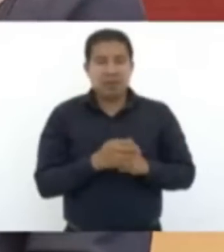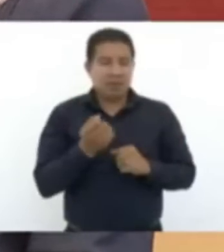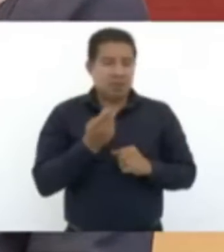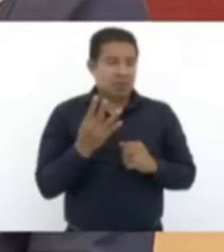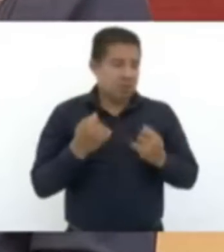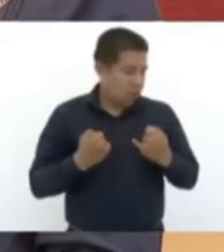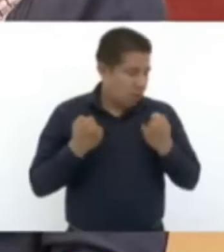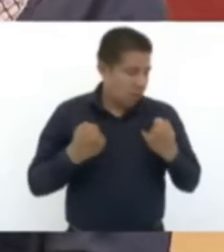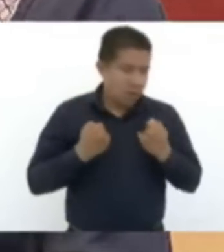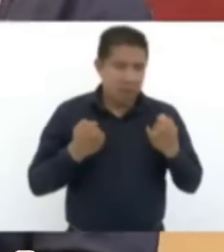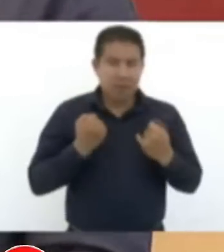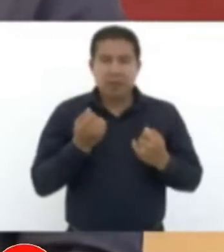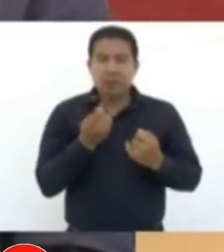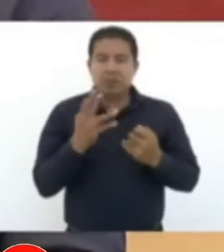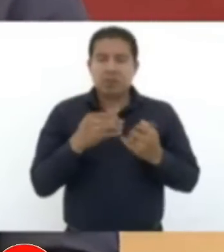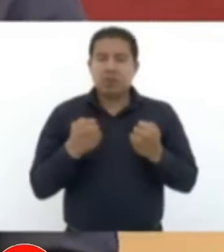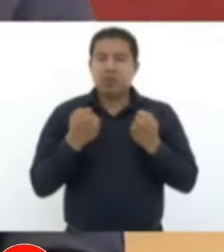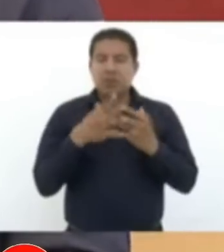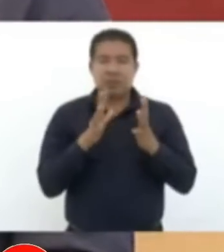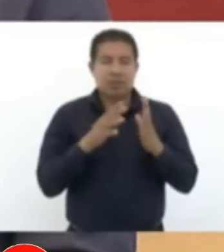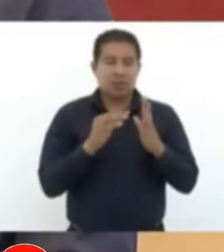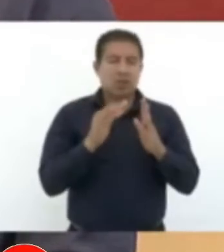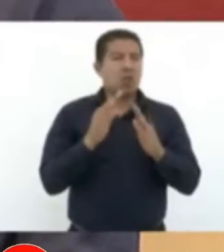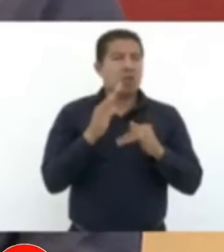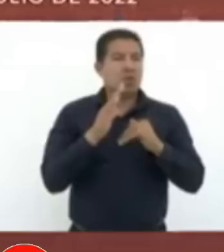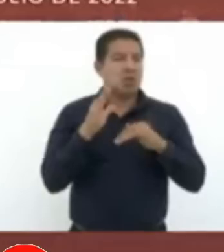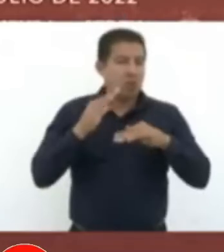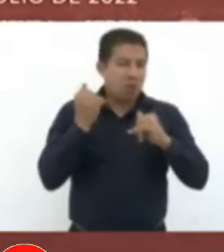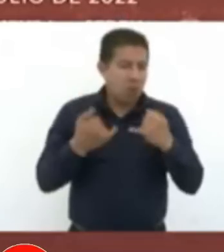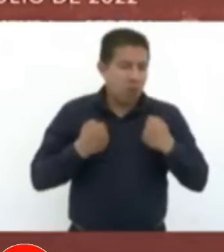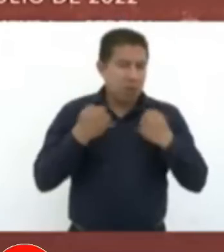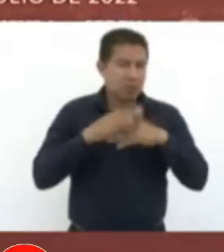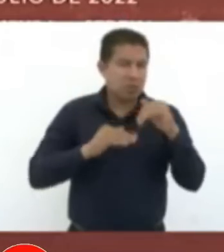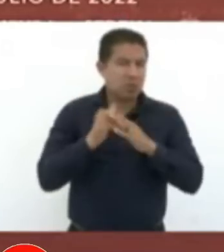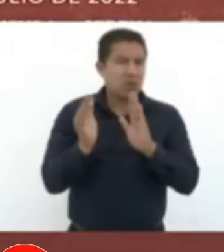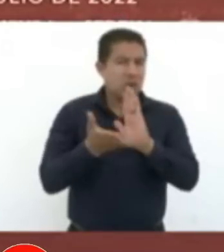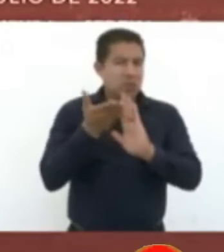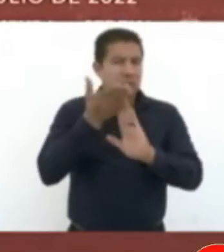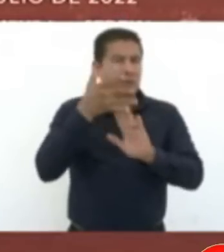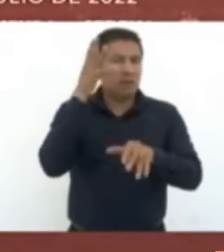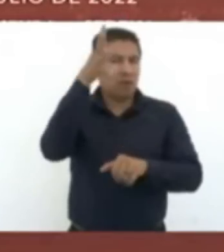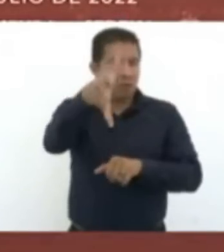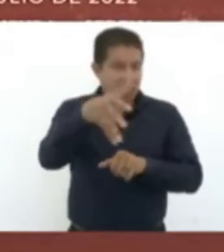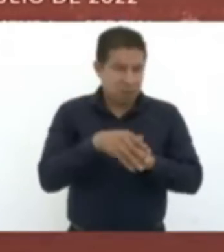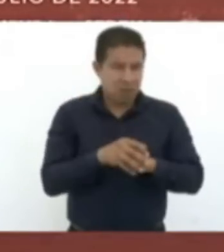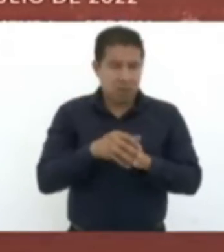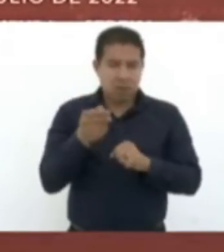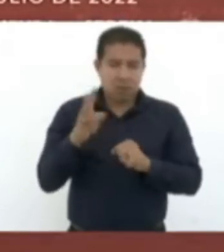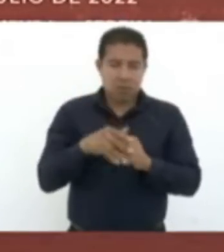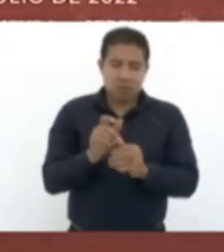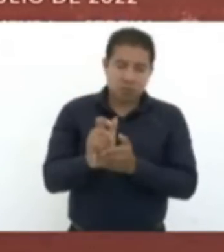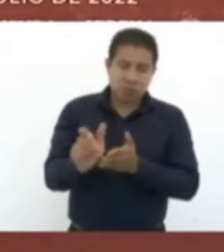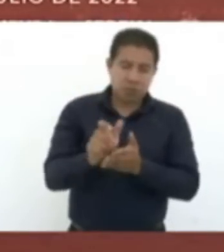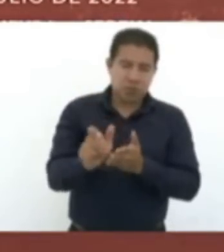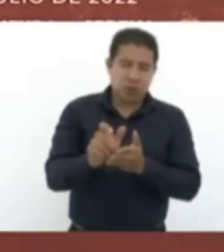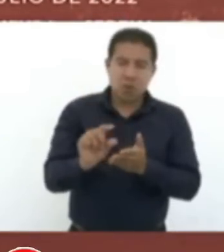que están en el programa Jóvenes Construyendo el Futuro, que están recibiendo salario mínimo para